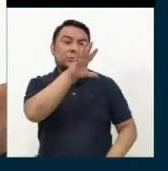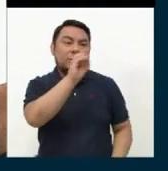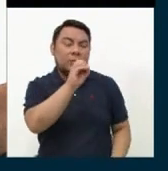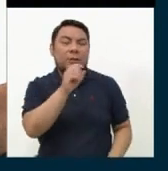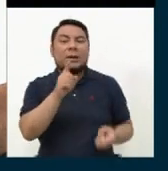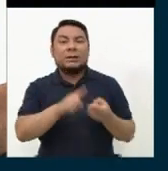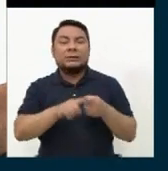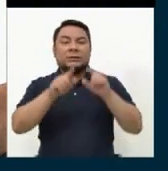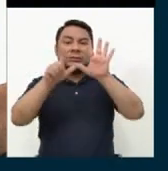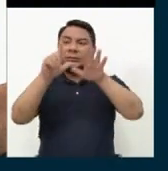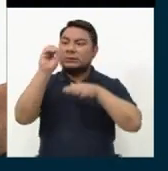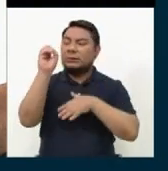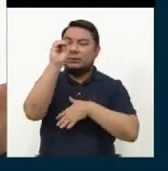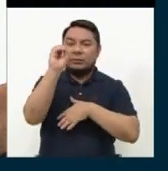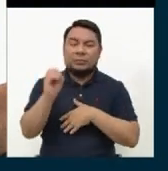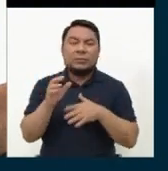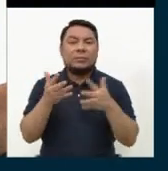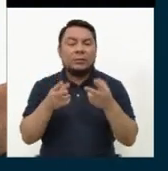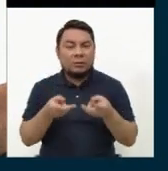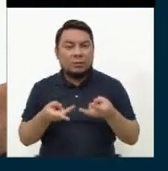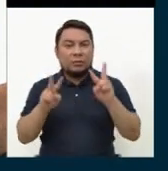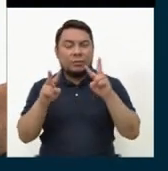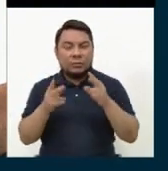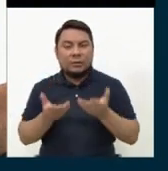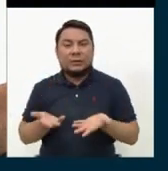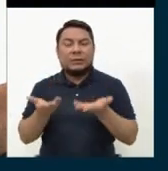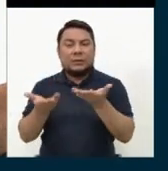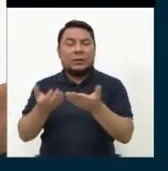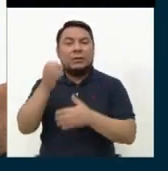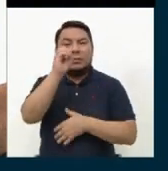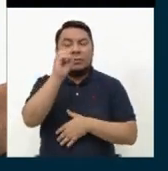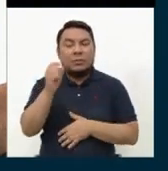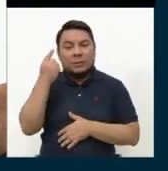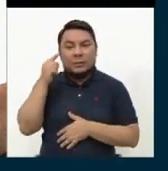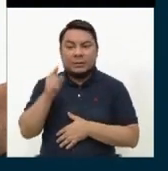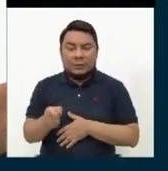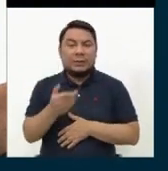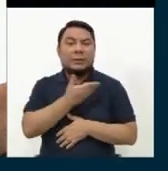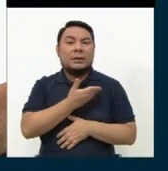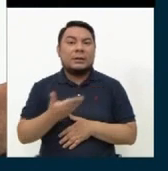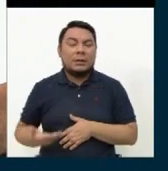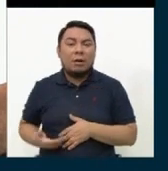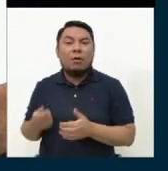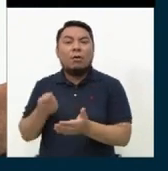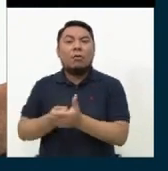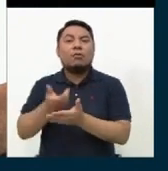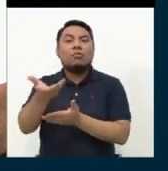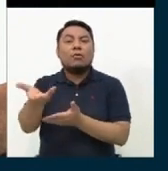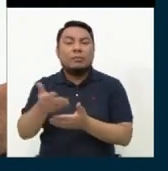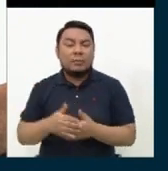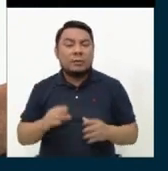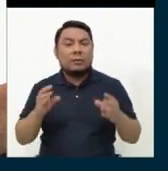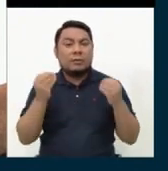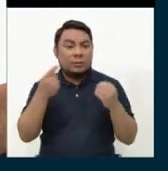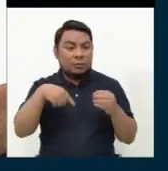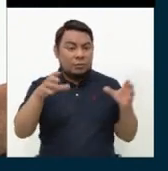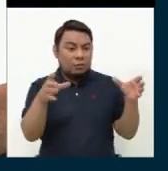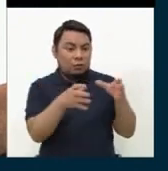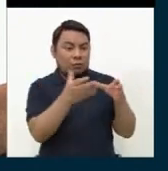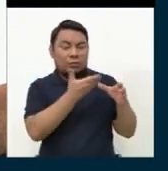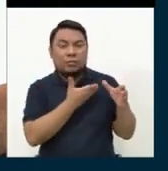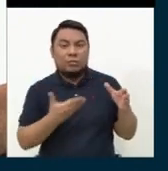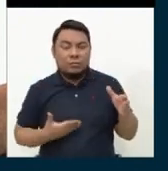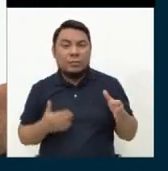70%. Más o menos duplicar esa cantidad, ese porcentaje para que el Estado compre. Porque tenemos que tener en cuenta que el Estado es un